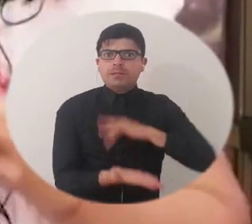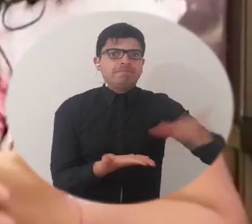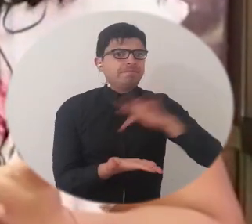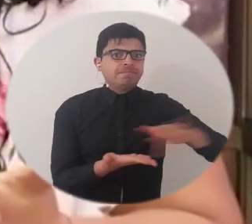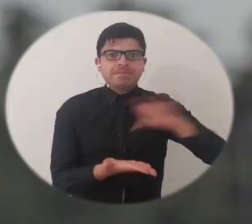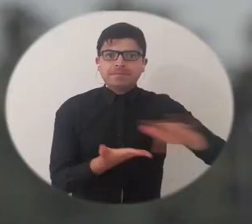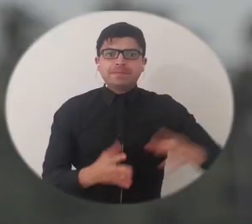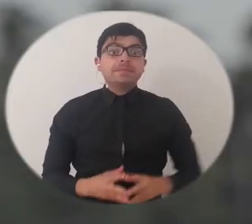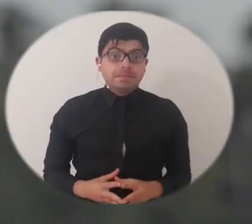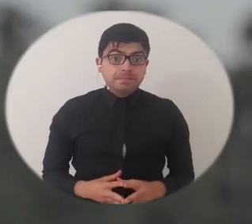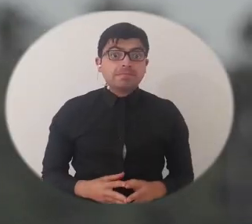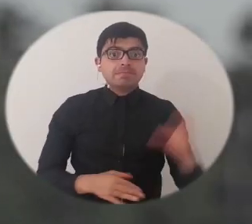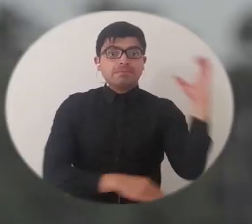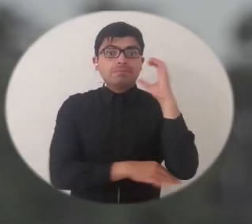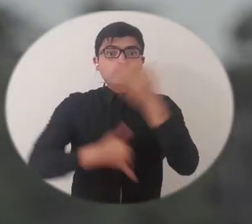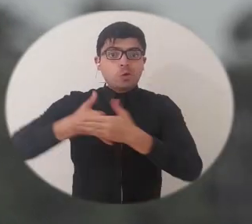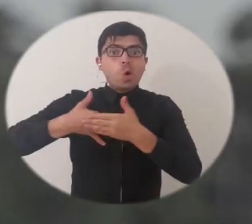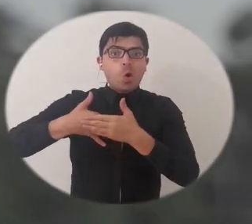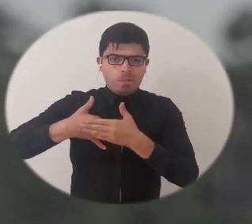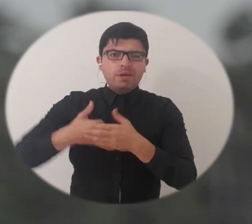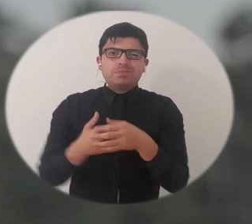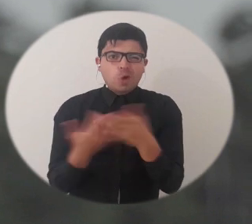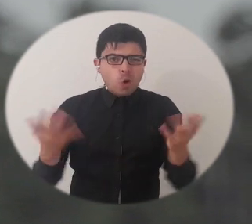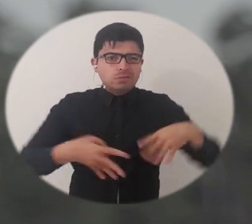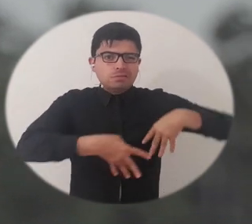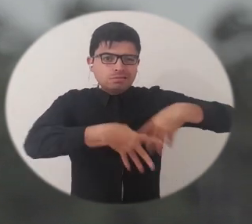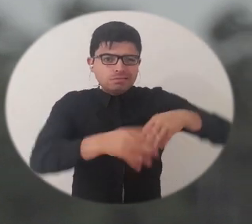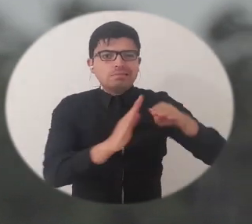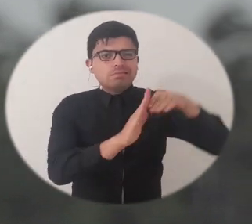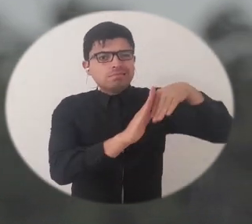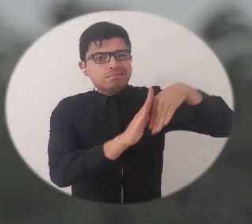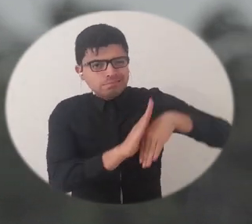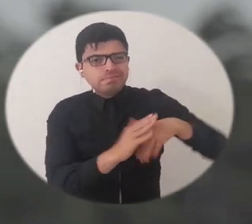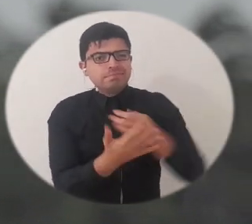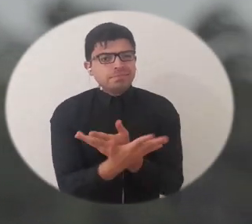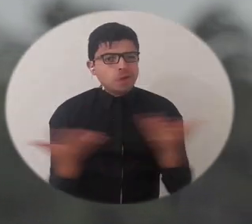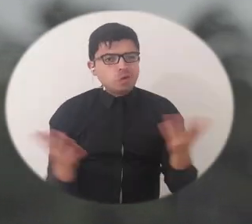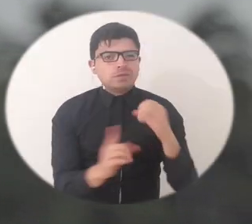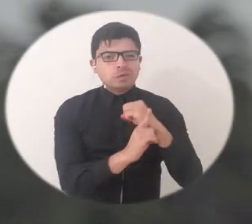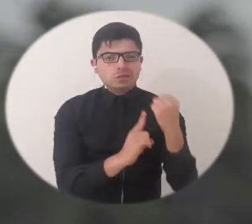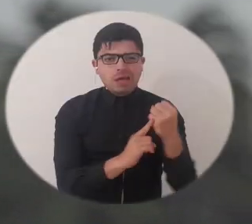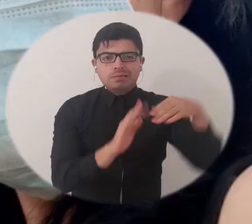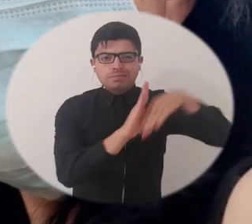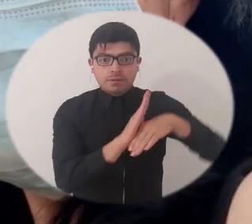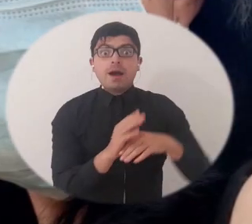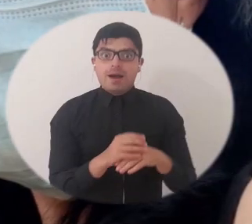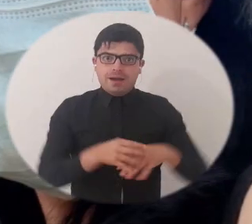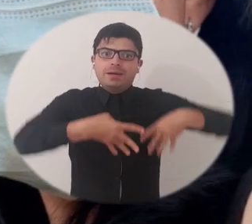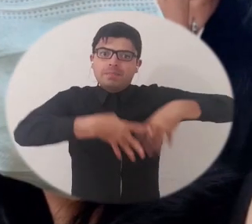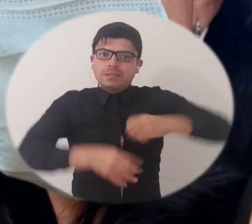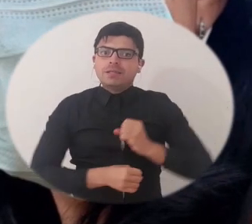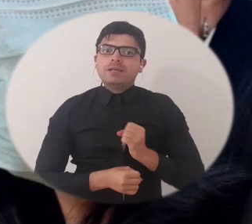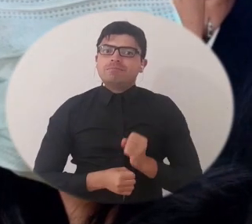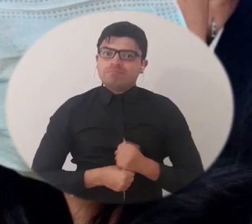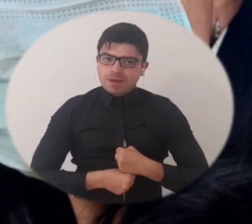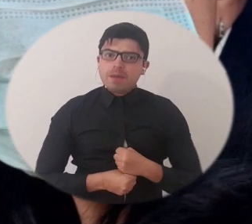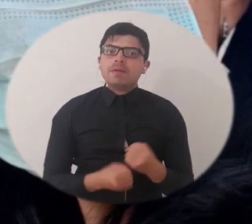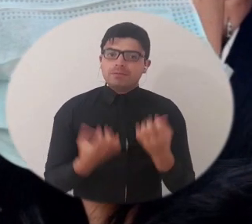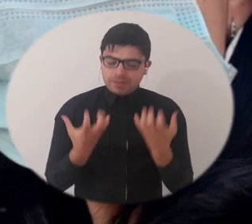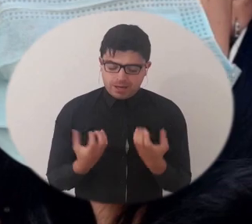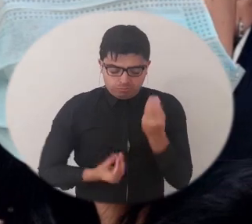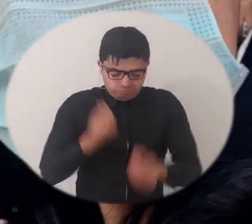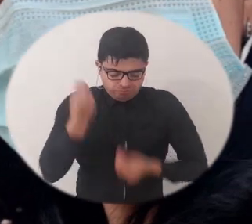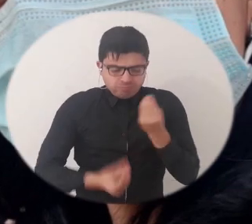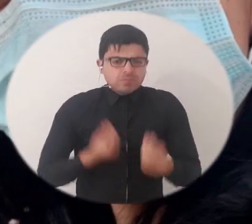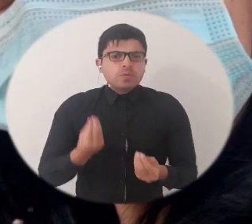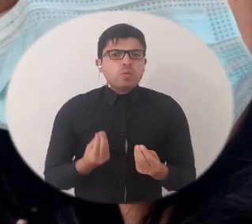urgente y en un país donde se ha deslegitimado muchísimo la protesta social, pues La Marcha del Hambre es una película que queremos hacer